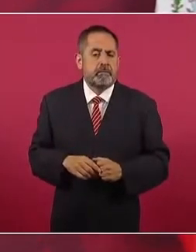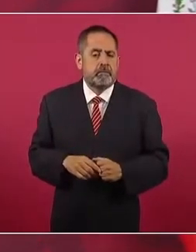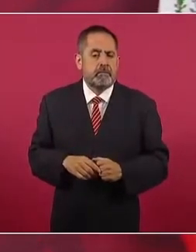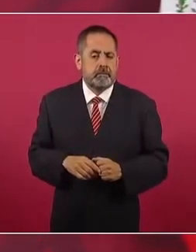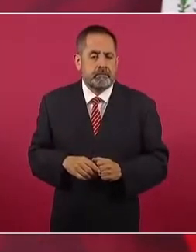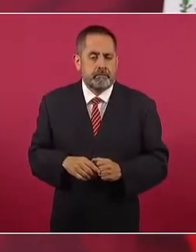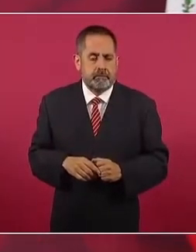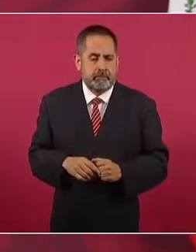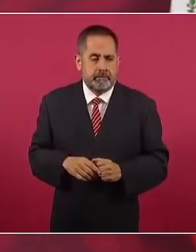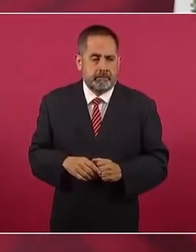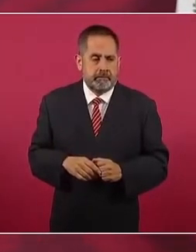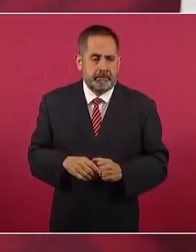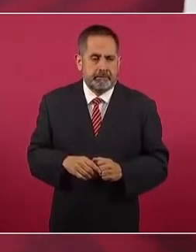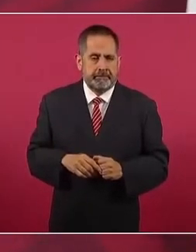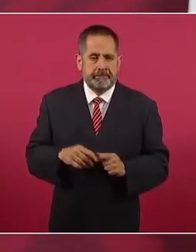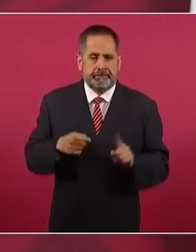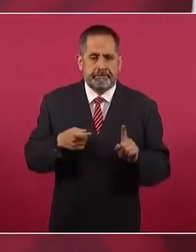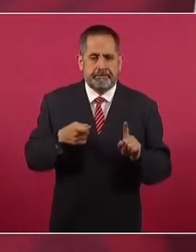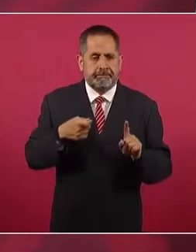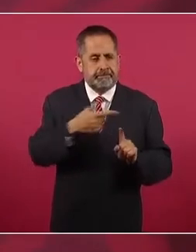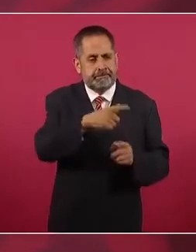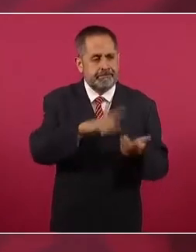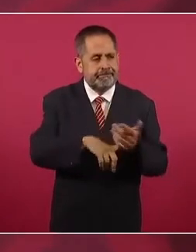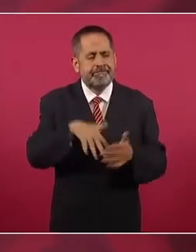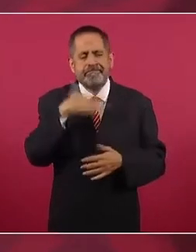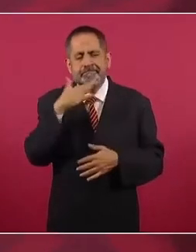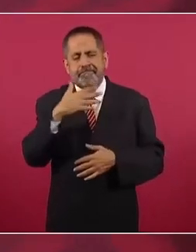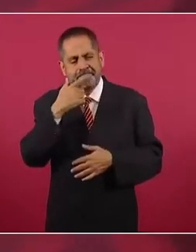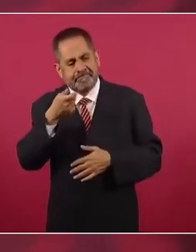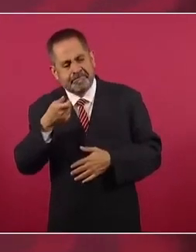estigmatizar a los corruptos,